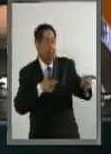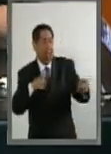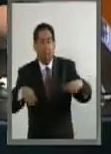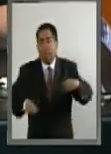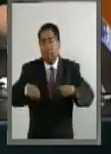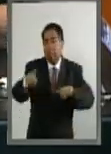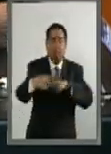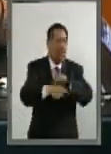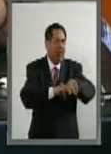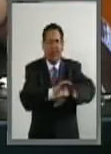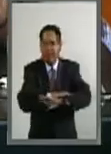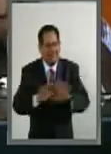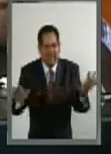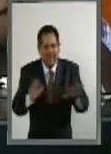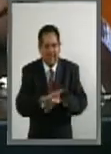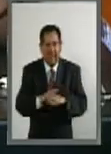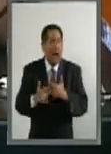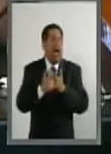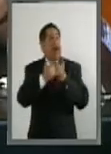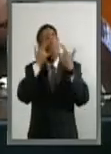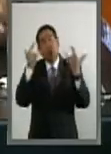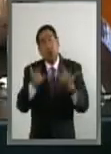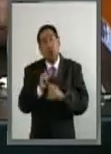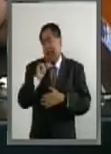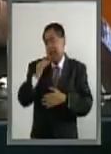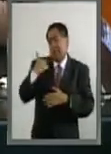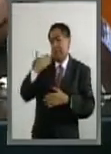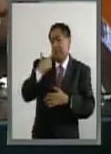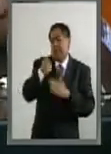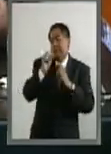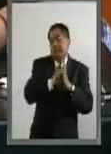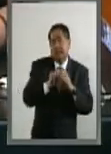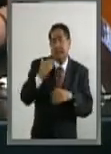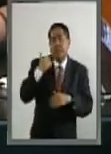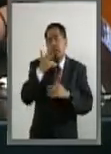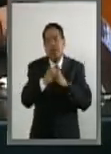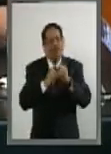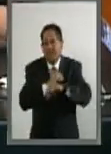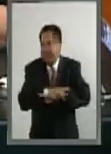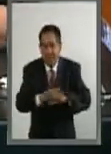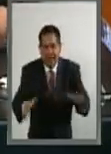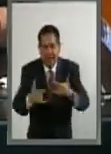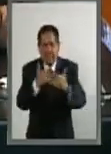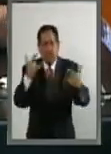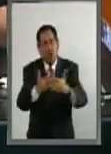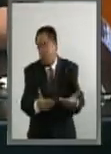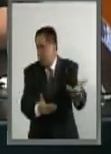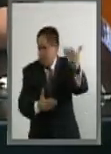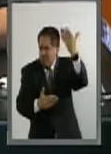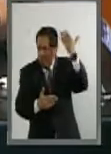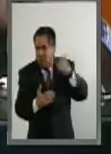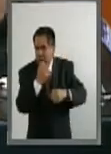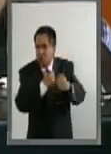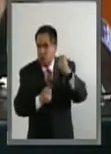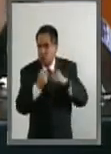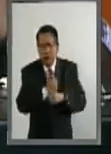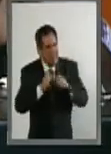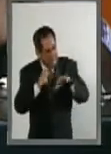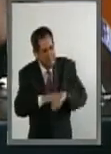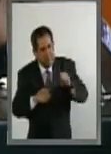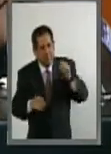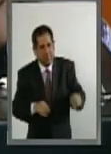dejémonos de creer que la historia nació hace seis meses o hace ocho años, nació hace muchísimos más años y se